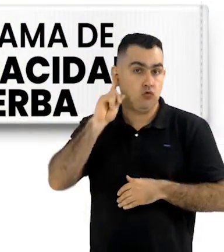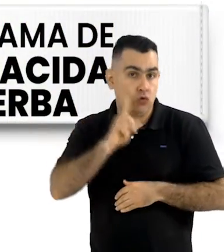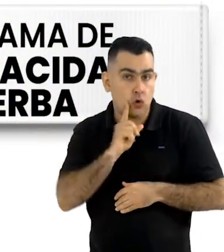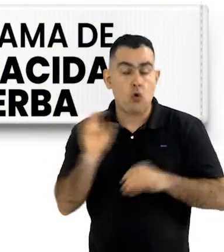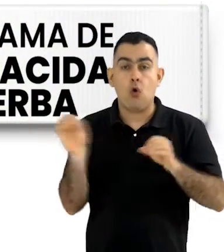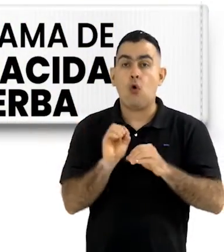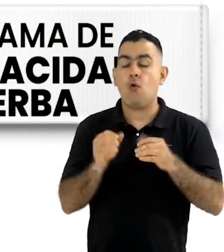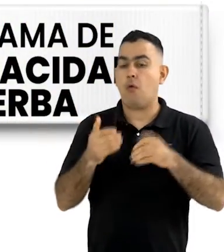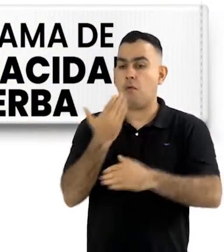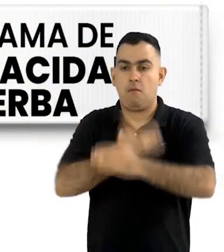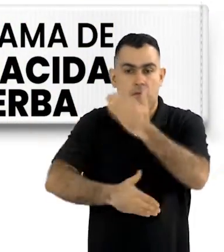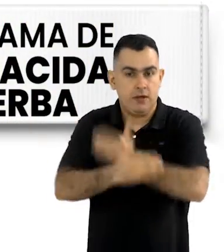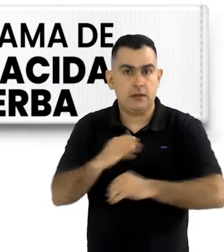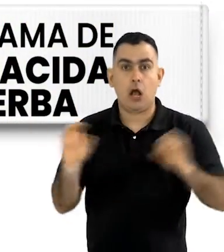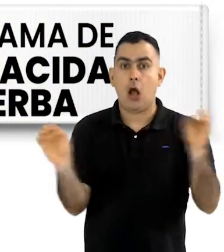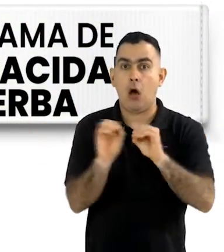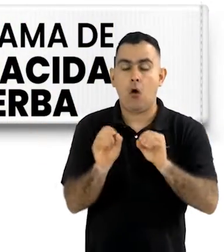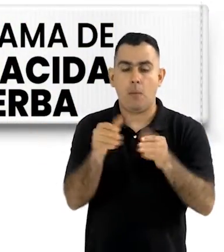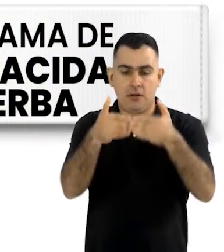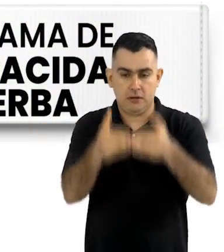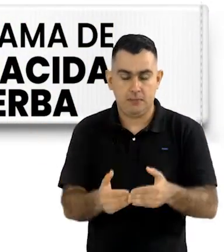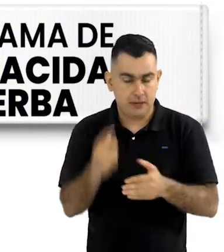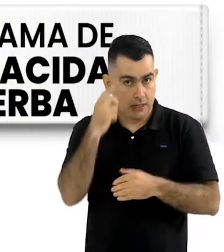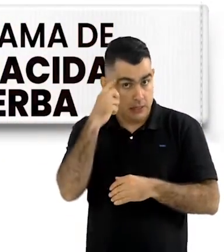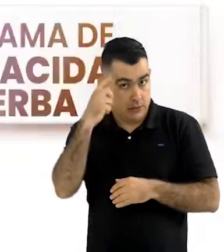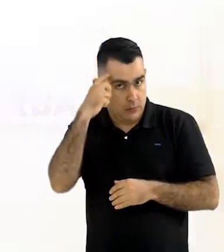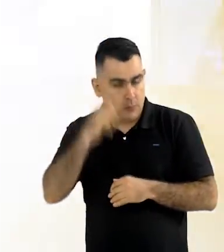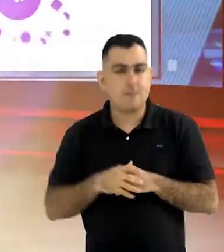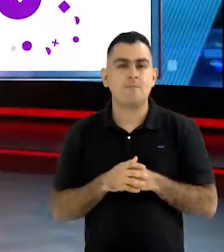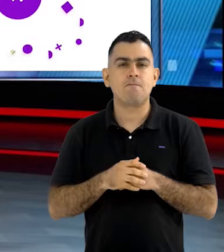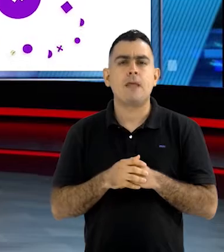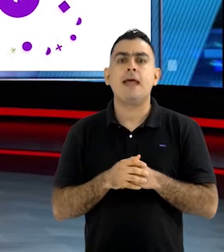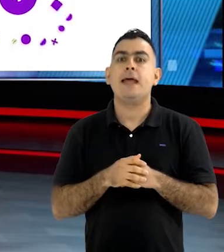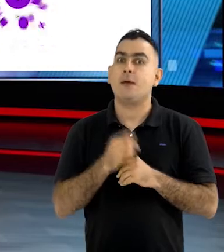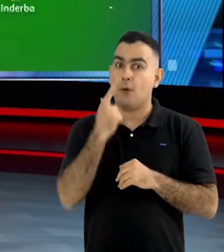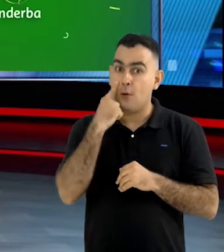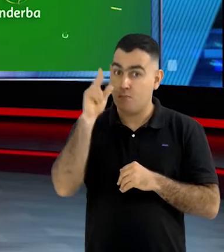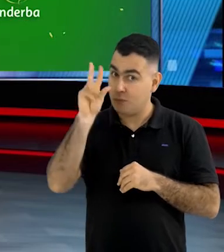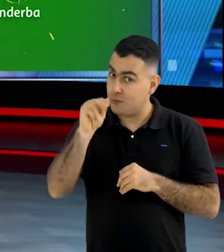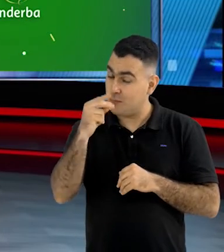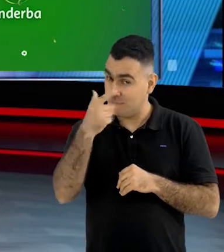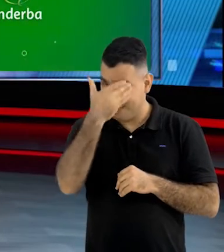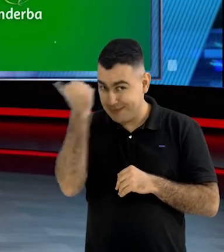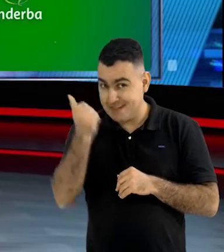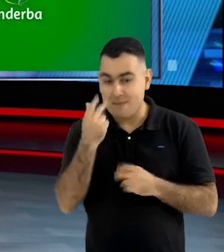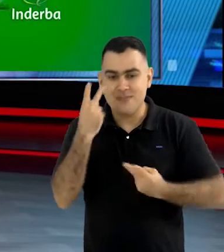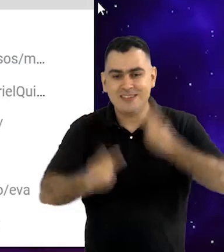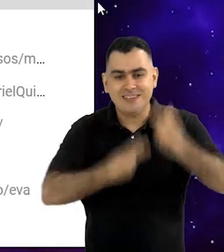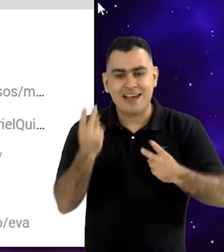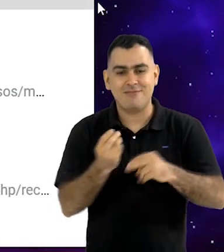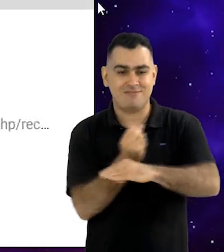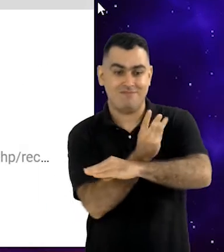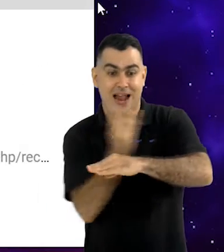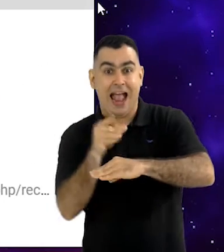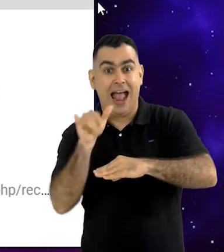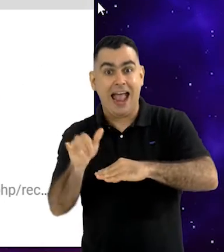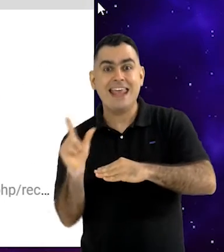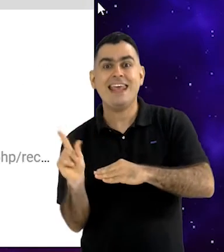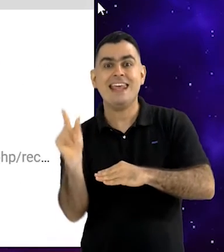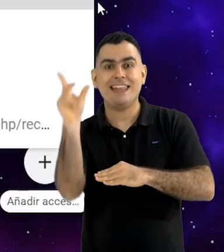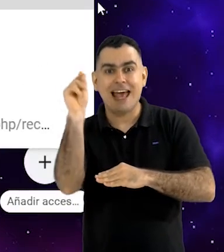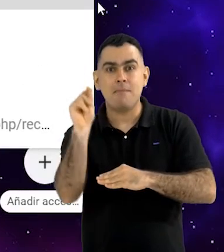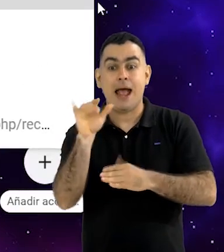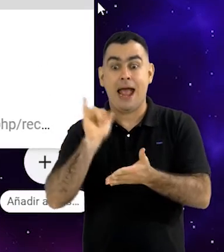auditiva, discapacidad física o discapacidad intelectual. No olviden visitar la página web del Instituto del Deporte Inderva